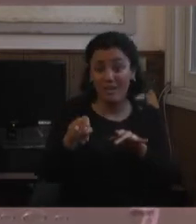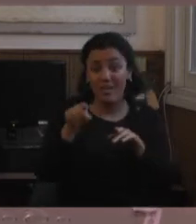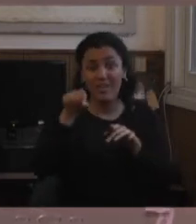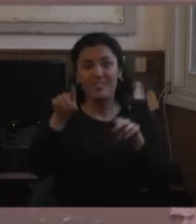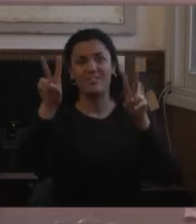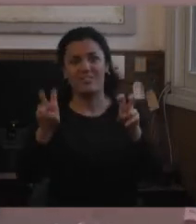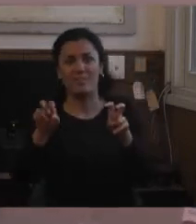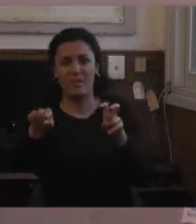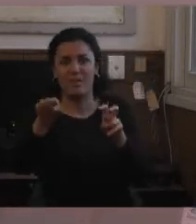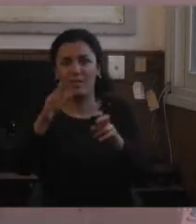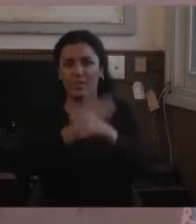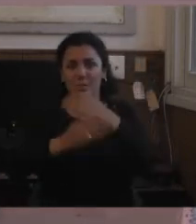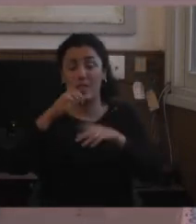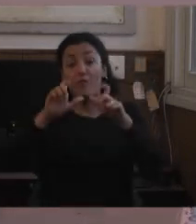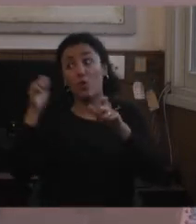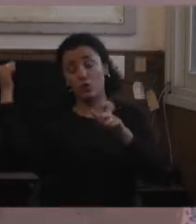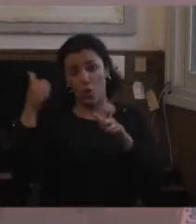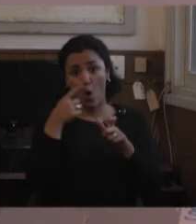esa es la foto de Carlos Esclier